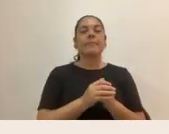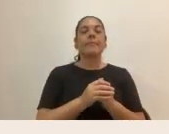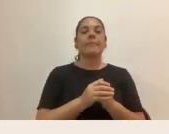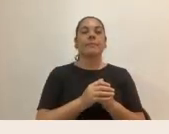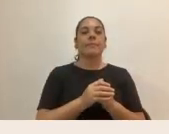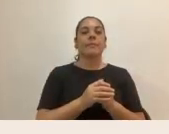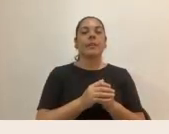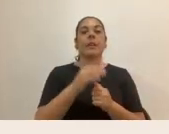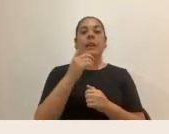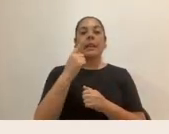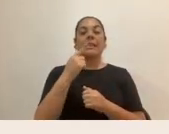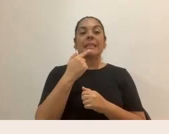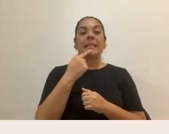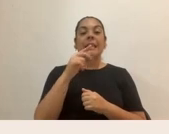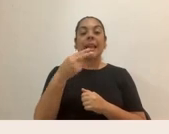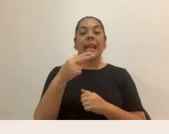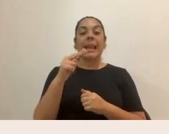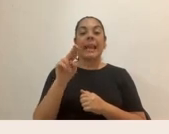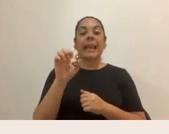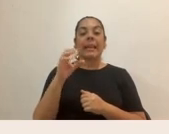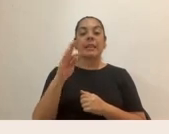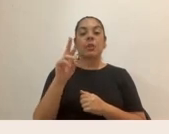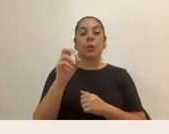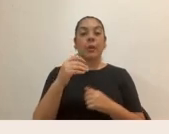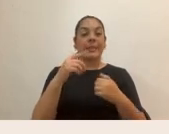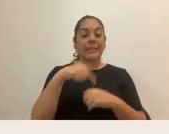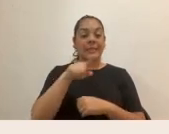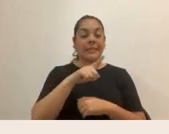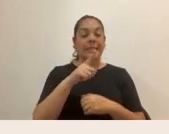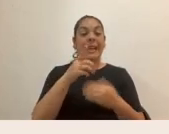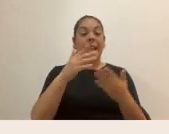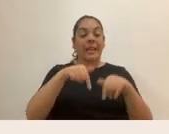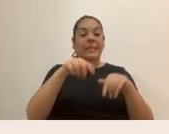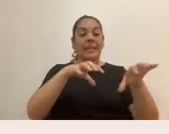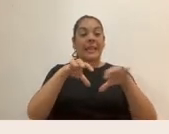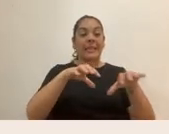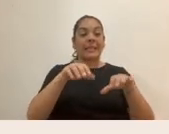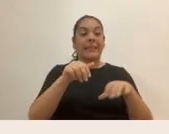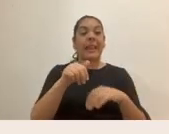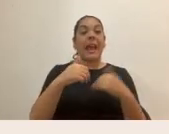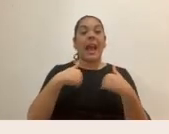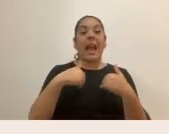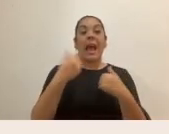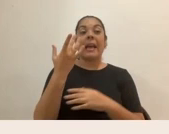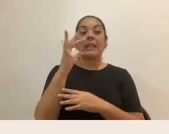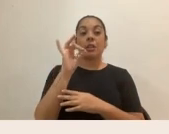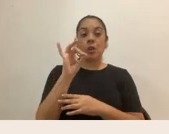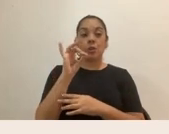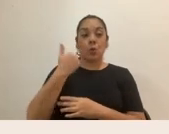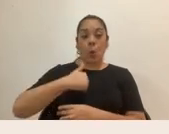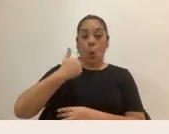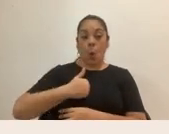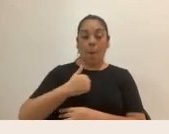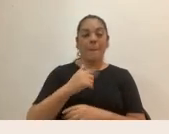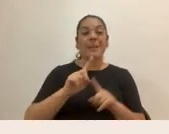el chat dice Héctor, en la actividad hay 18 participantes mujeres y solo dos hombres, curiosamente. ¿Qué opinas de ese